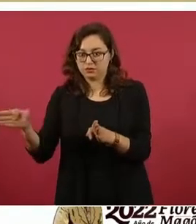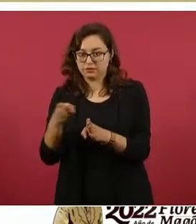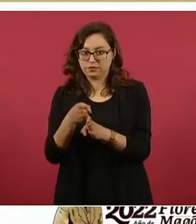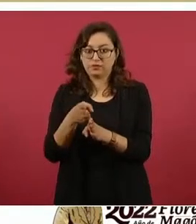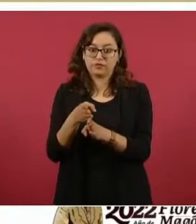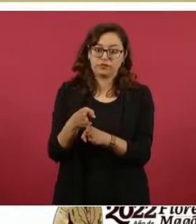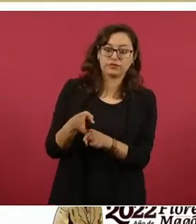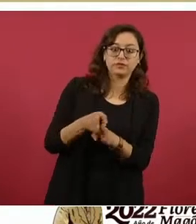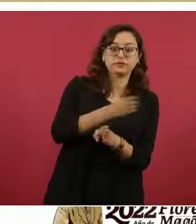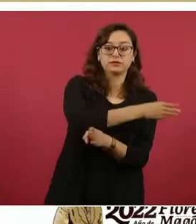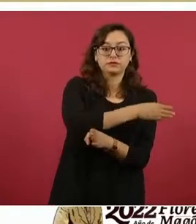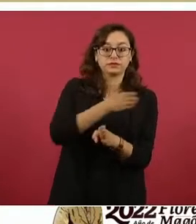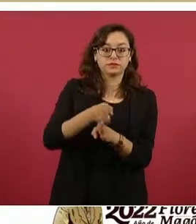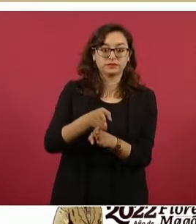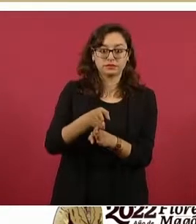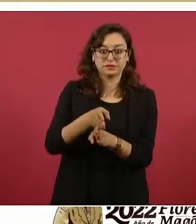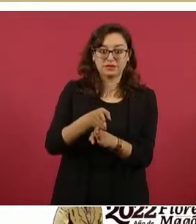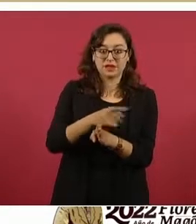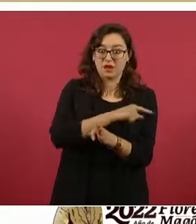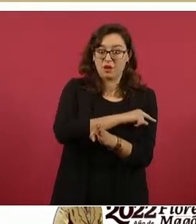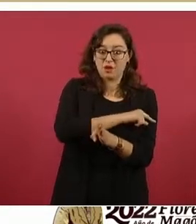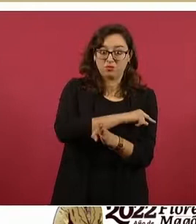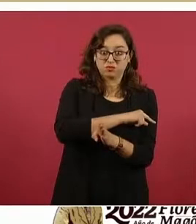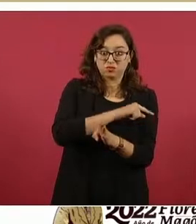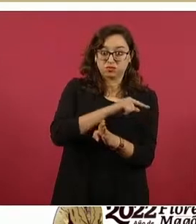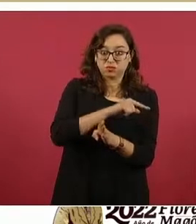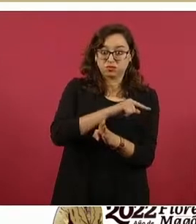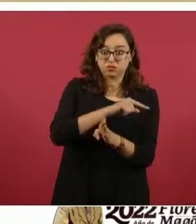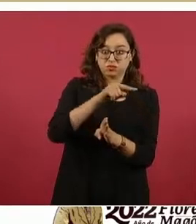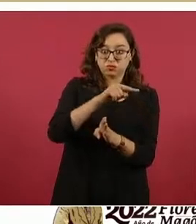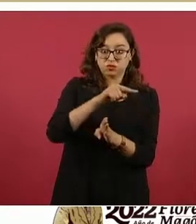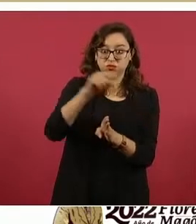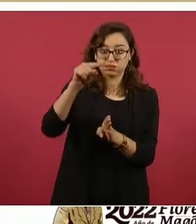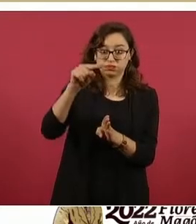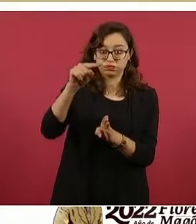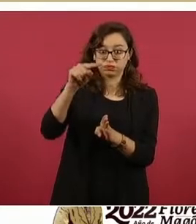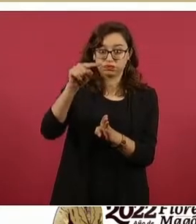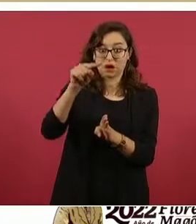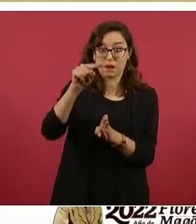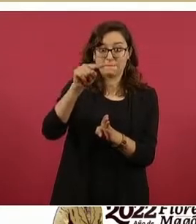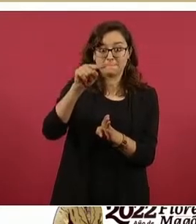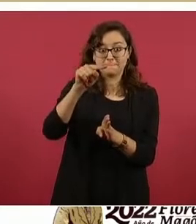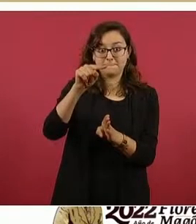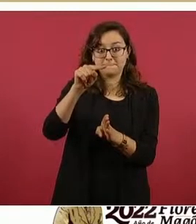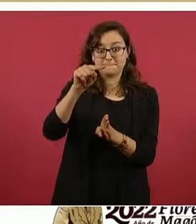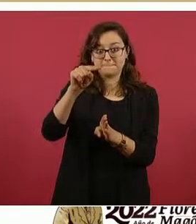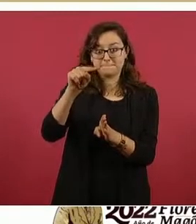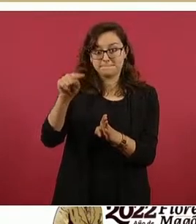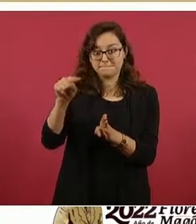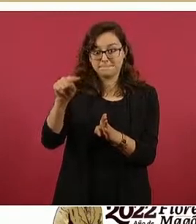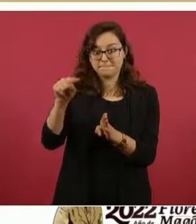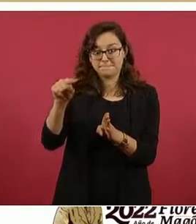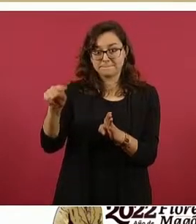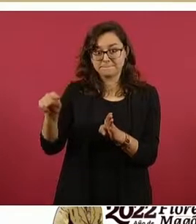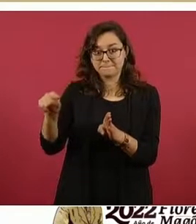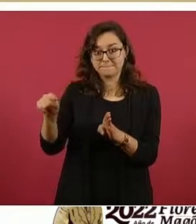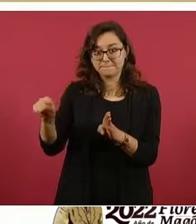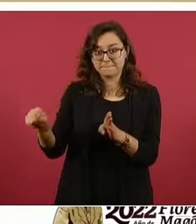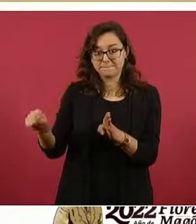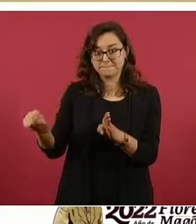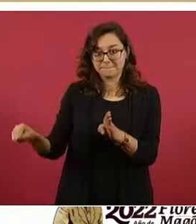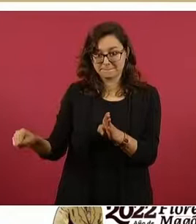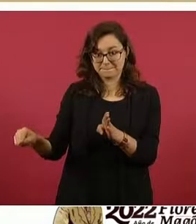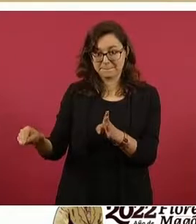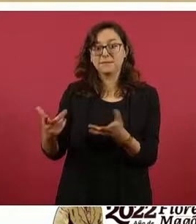hay cifras negras, porque por lo